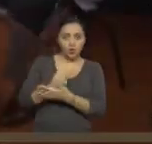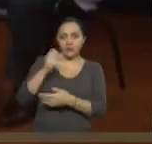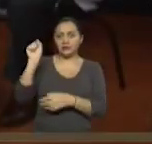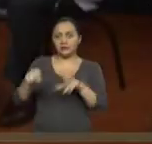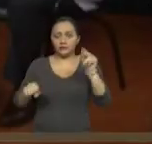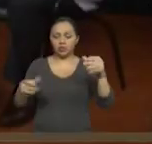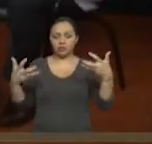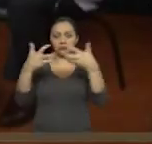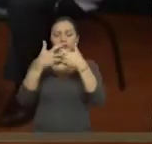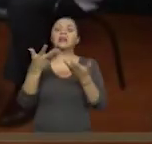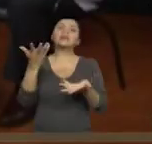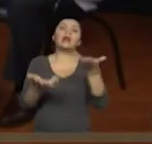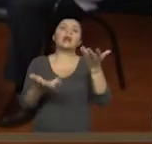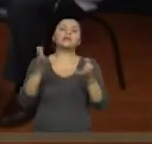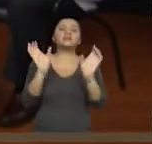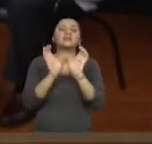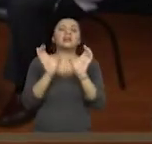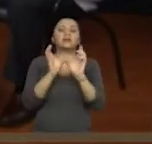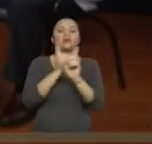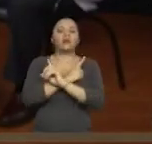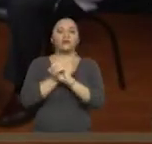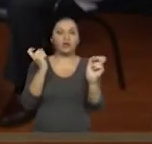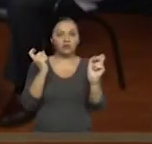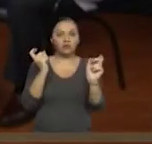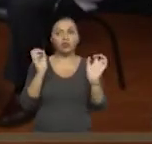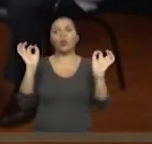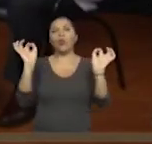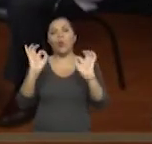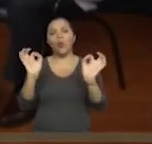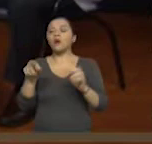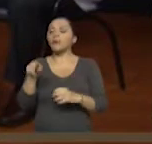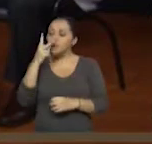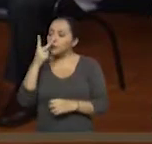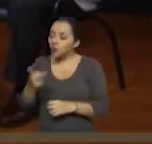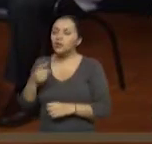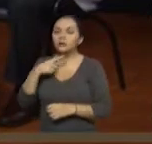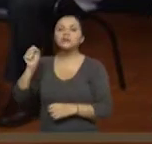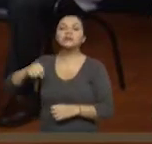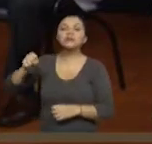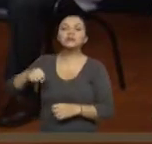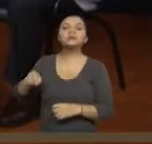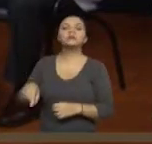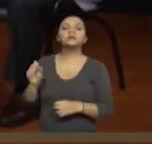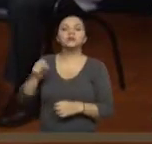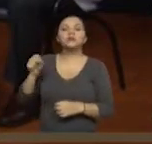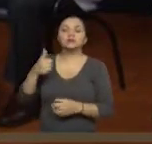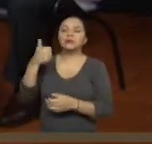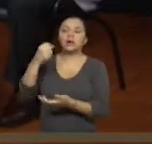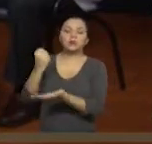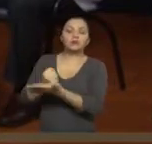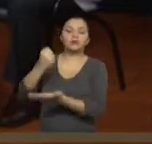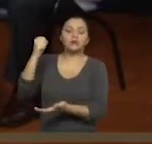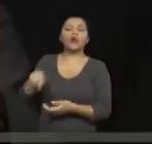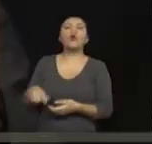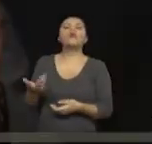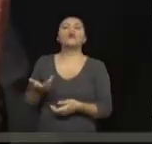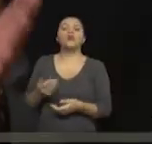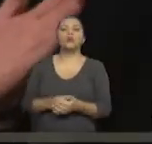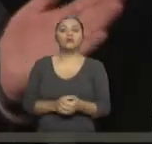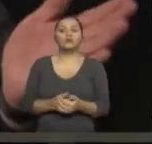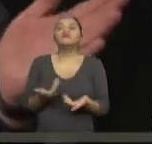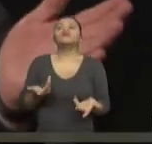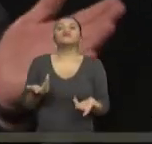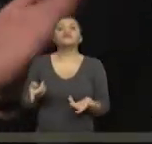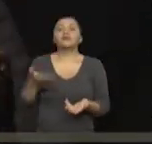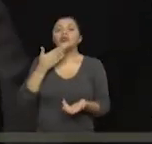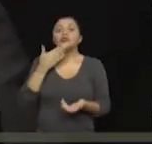Porque de pronto se consigue un certificado. ¿Cómo ustedes aseguran que esos exámenes o esos valorativos no son alterados? ¿Qué